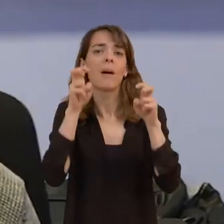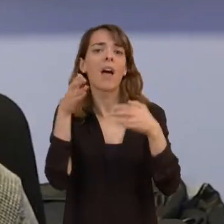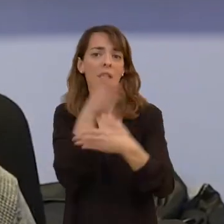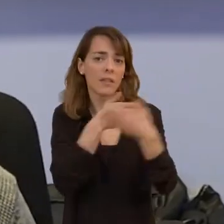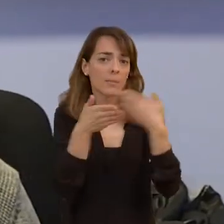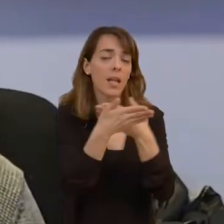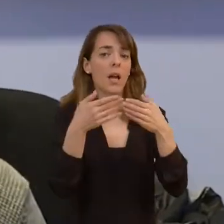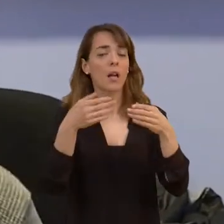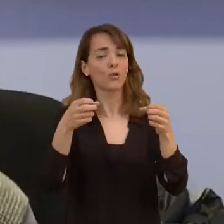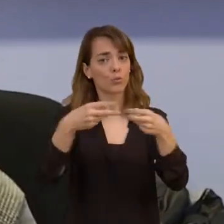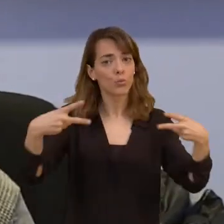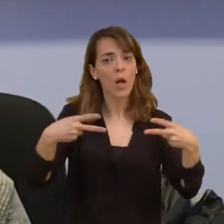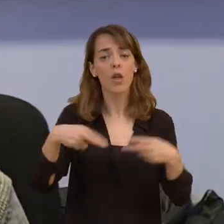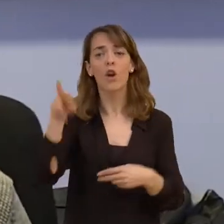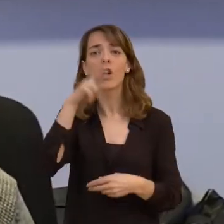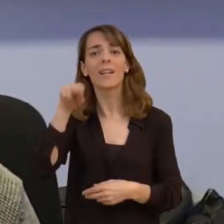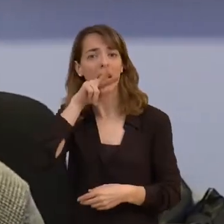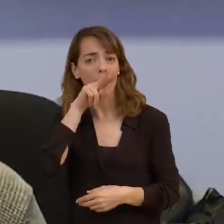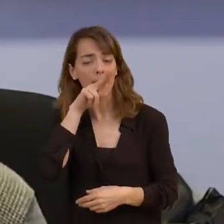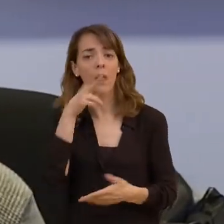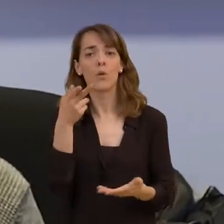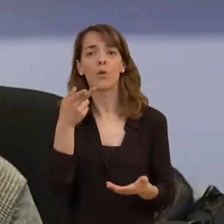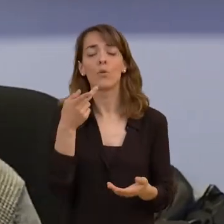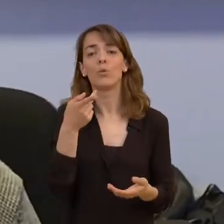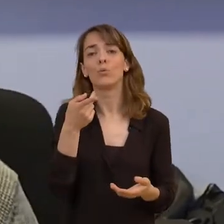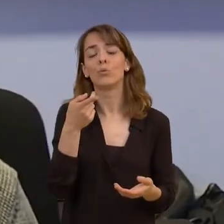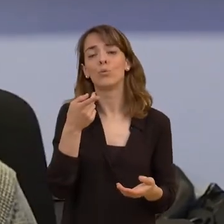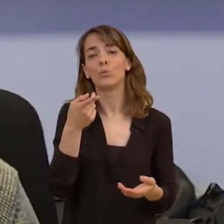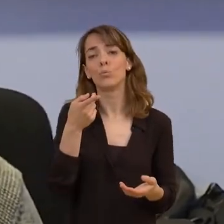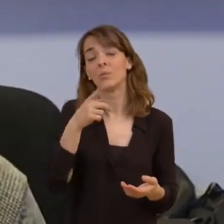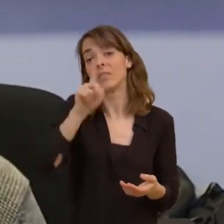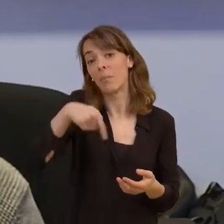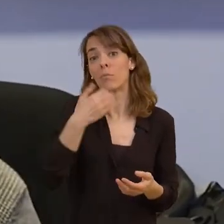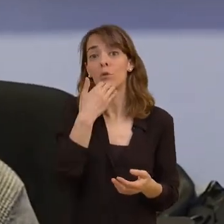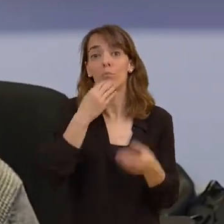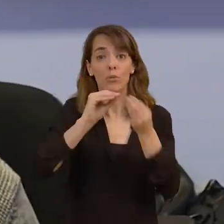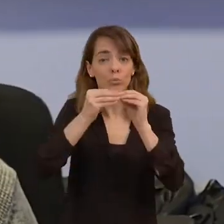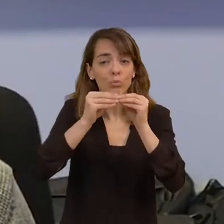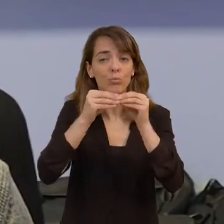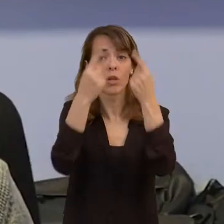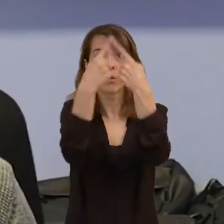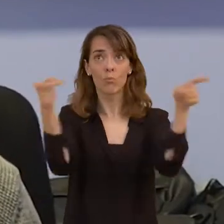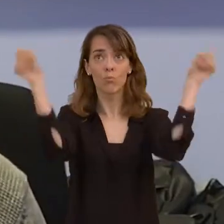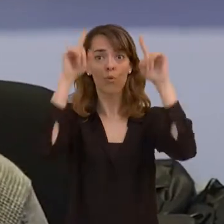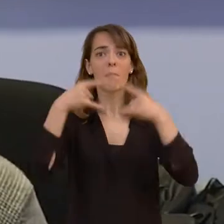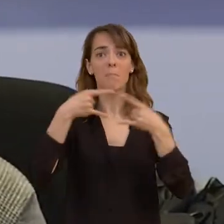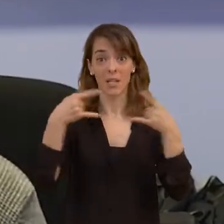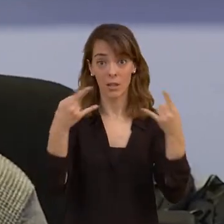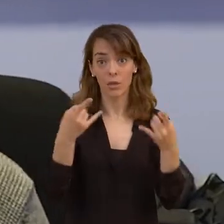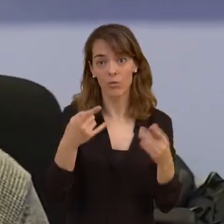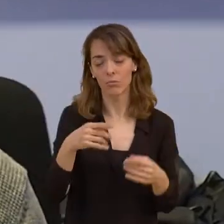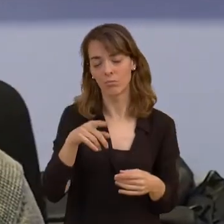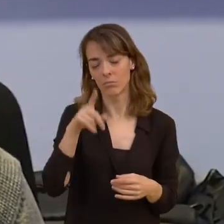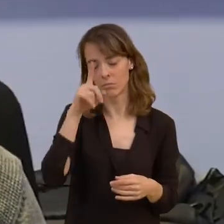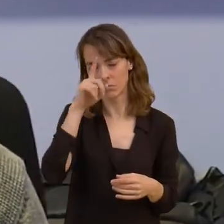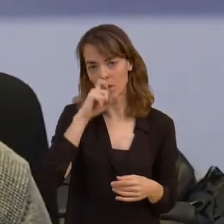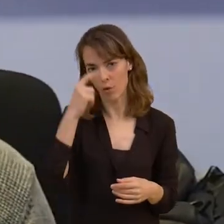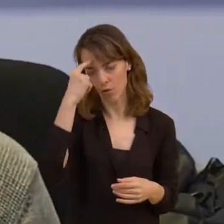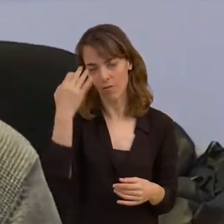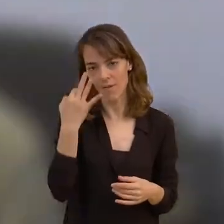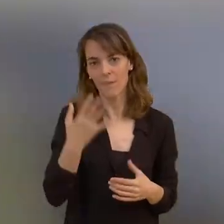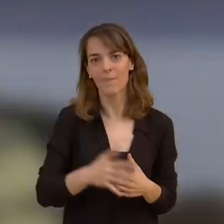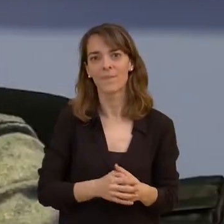accesibilidad, de subtitulado, rehablado y por supuesto instalación de bucles magnéticos, que no hay que olvidarlo